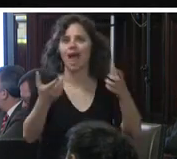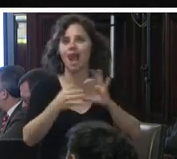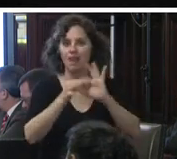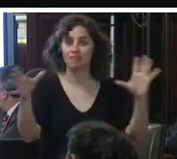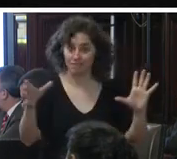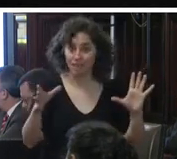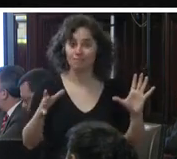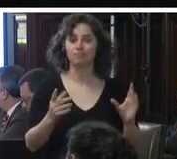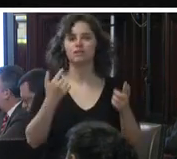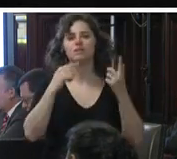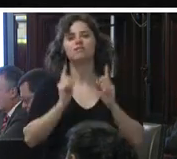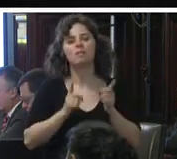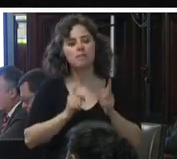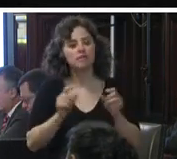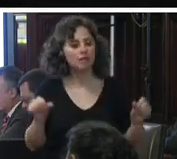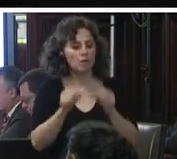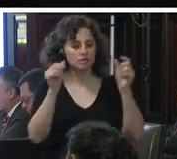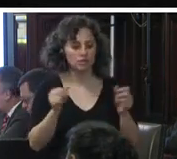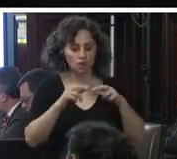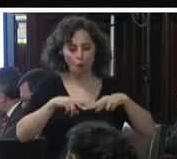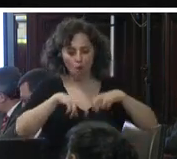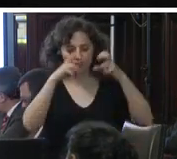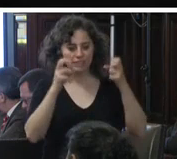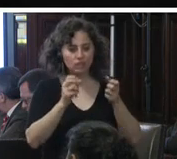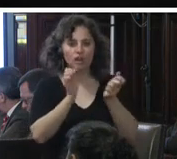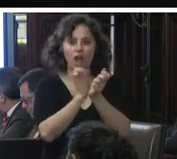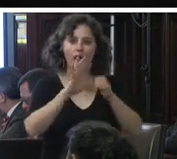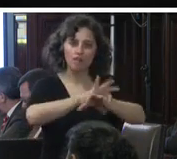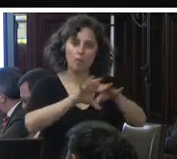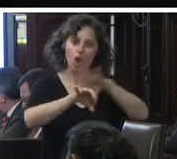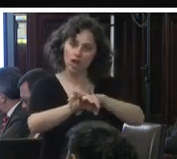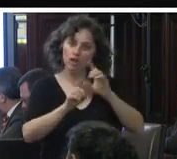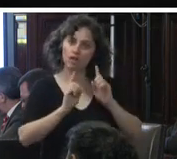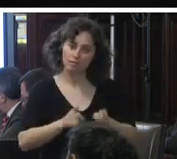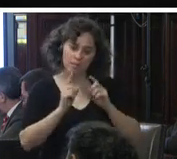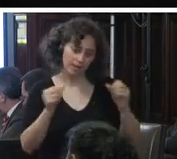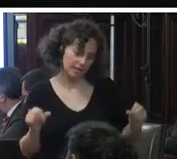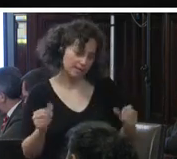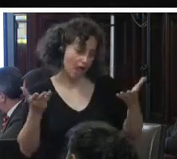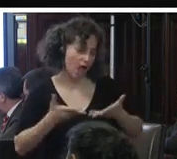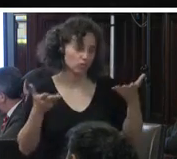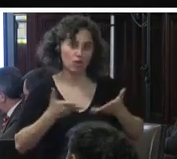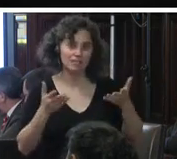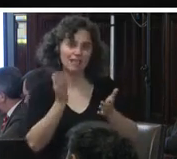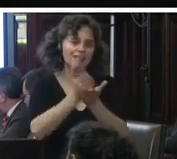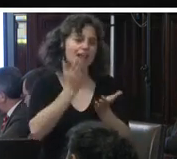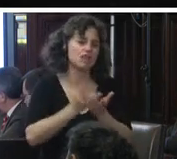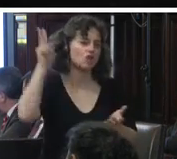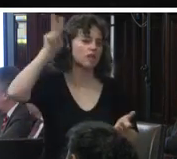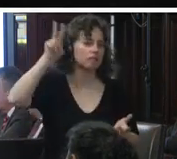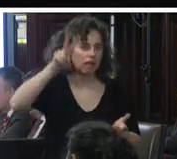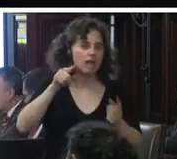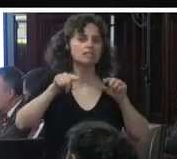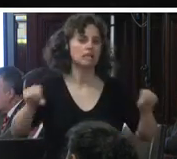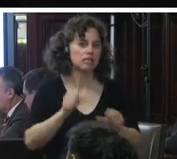libertad hacemos también el dictamen antropológico para que se actualice el derecho indígena etcétera y se